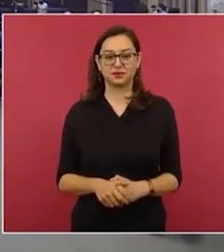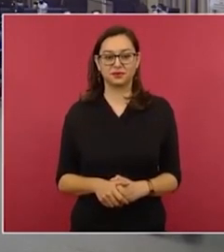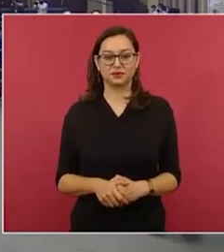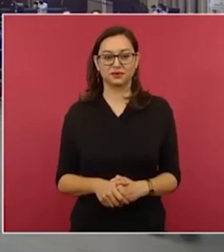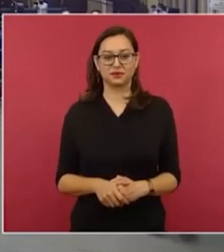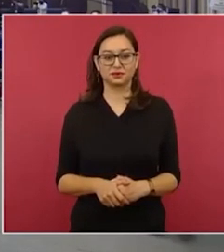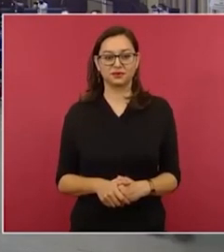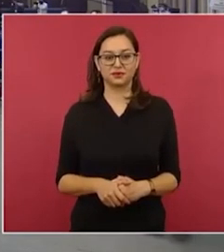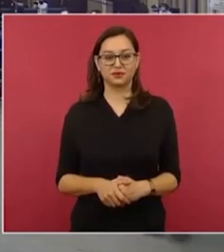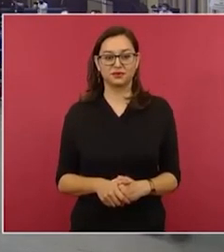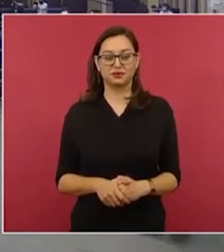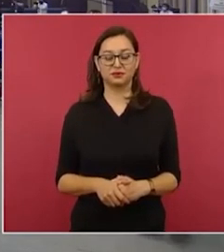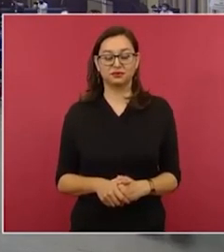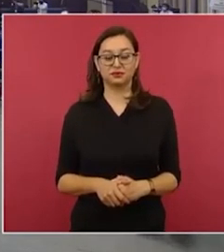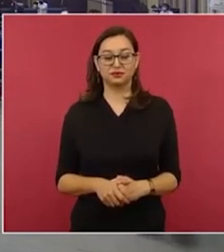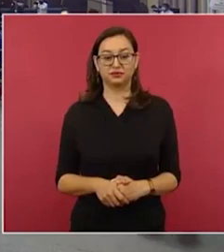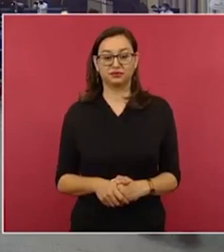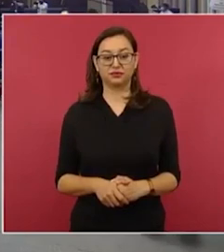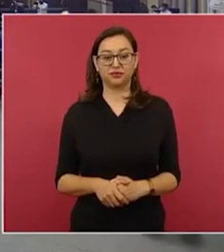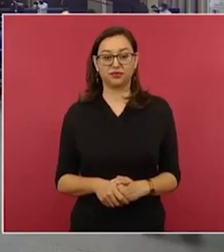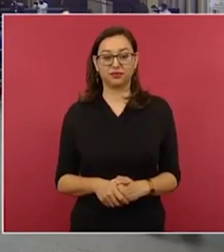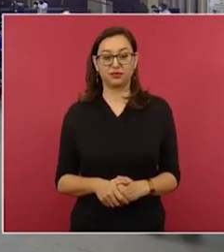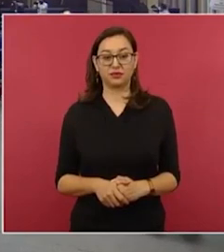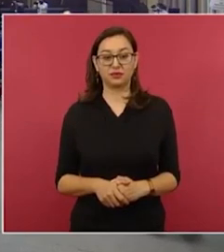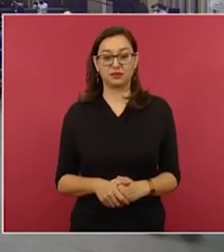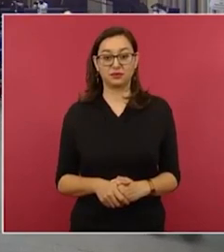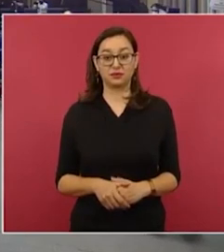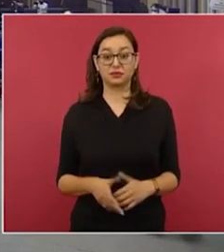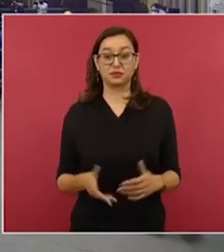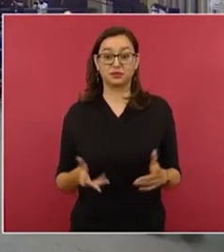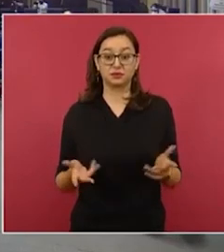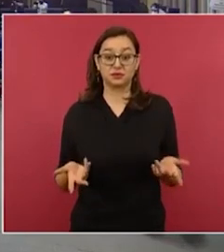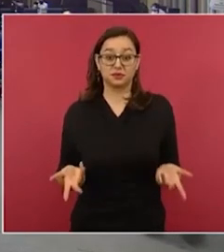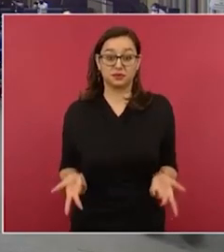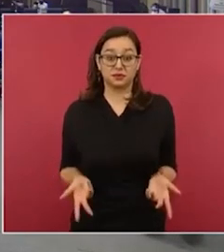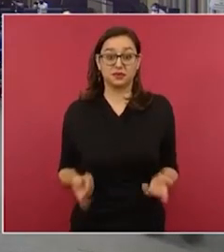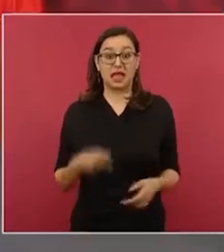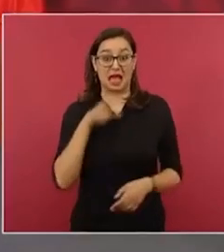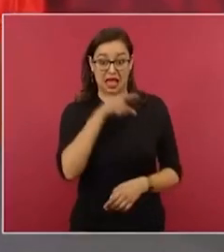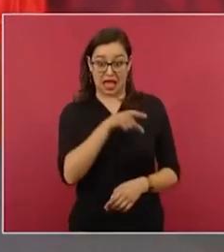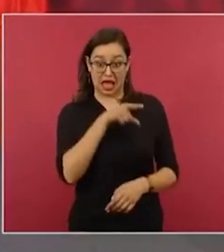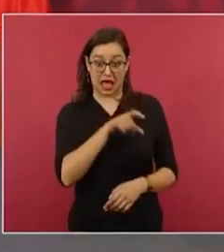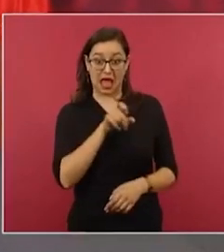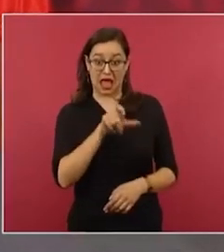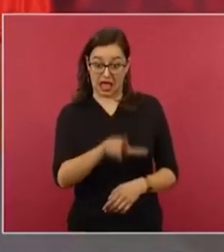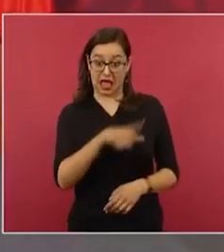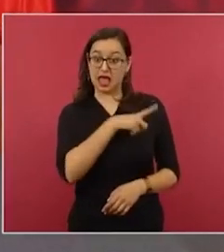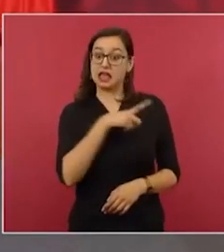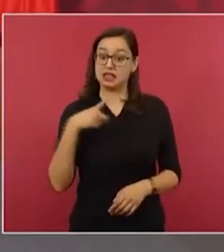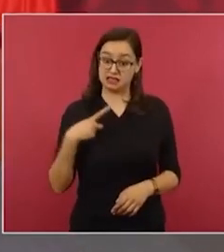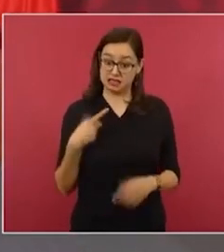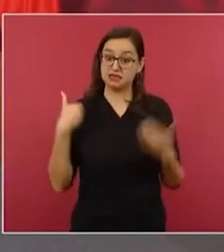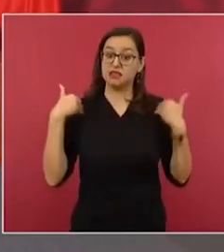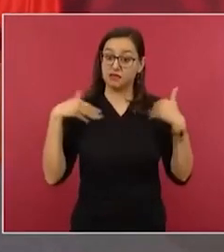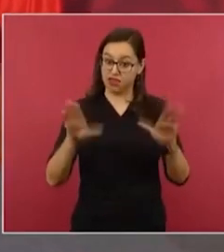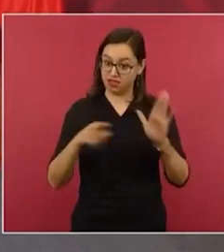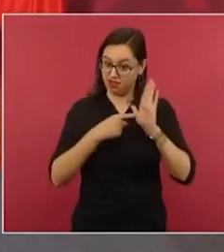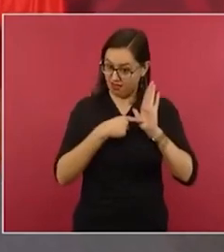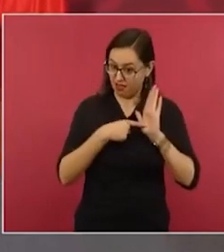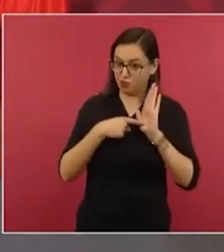presidente pero lo mejor es que él ya conoce lo que tiene